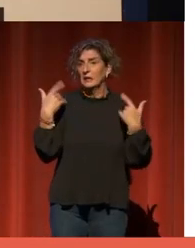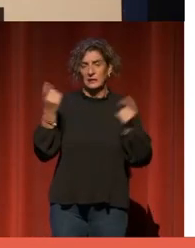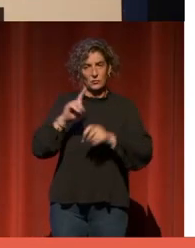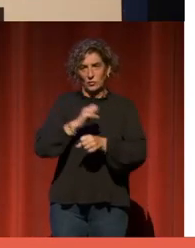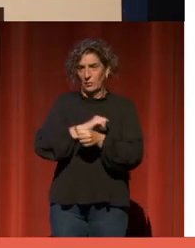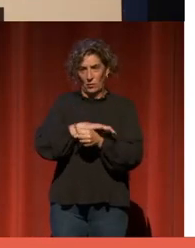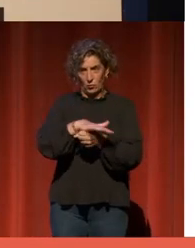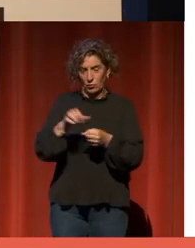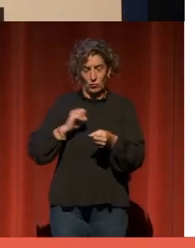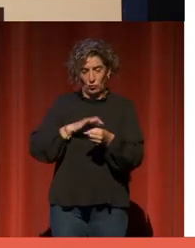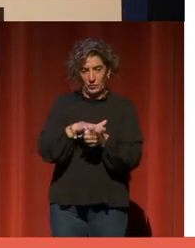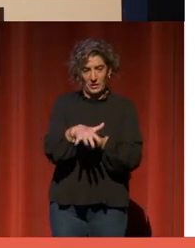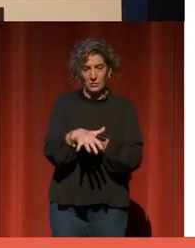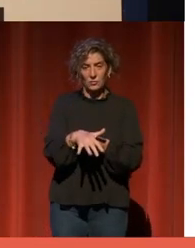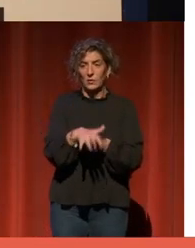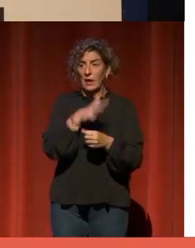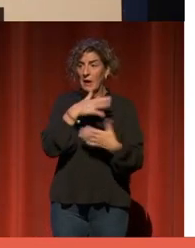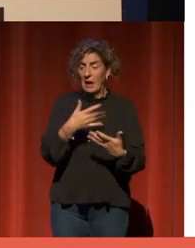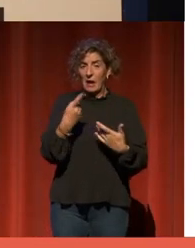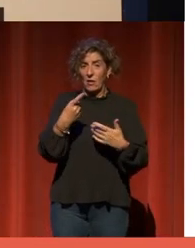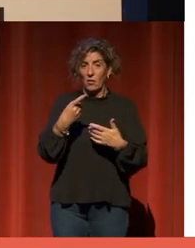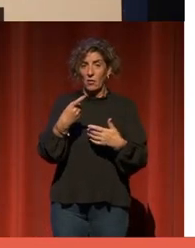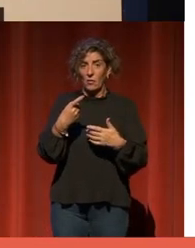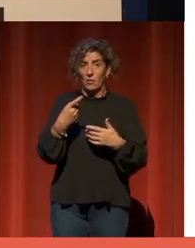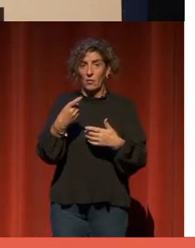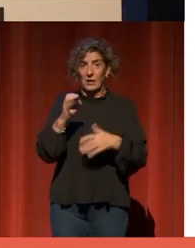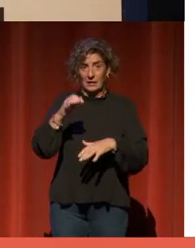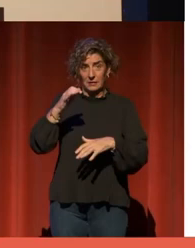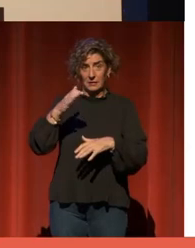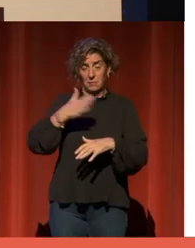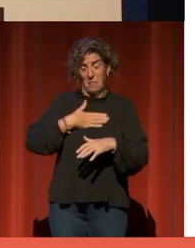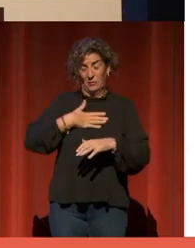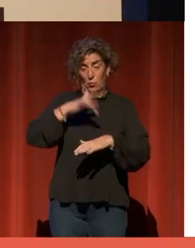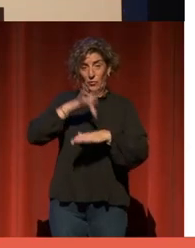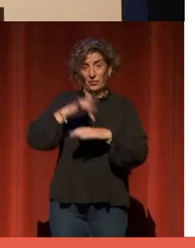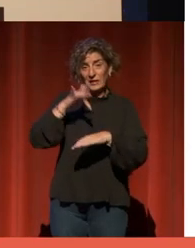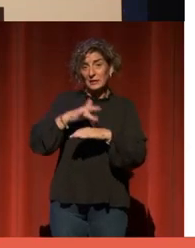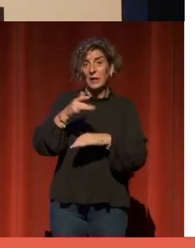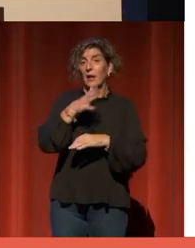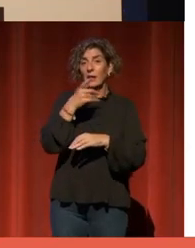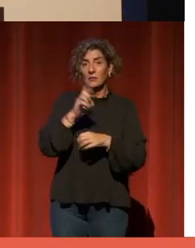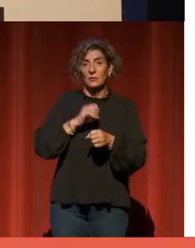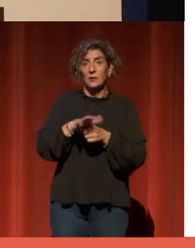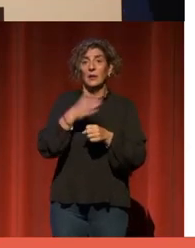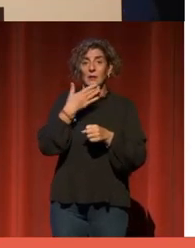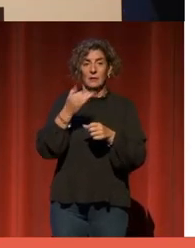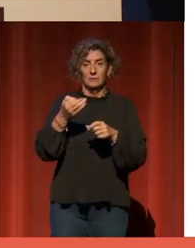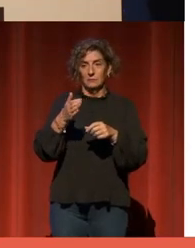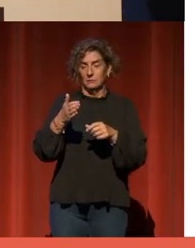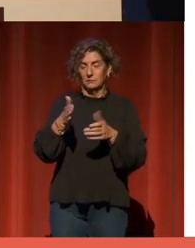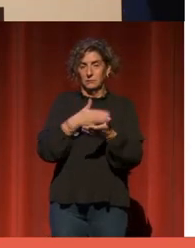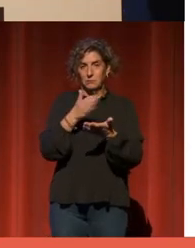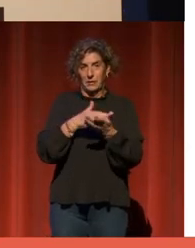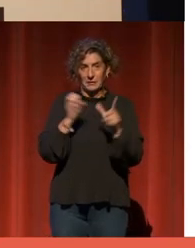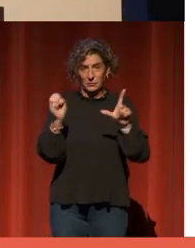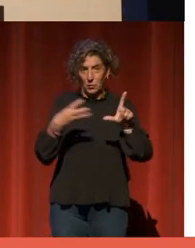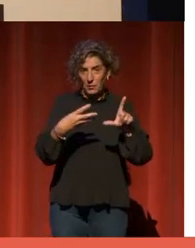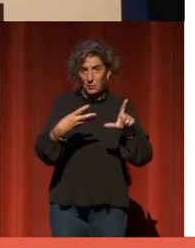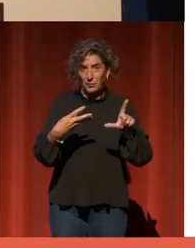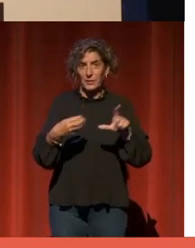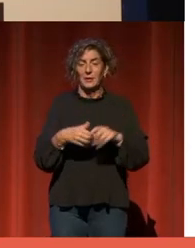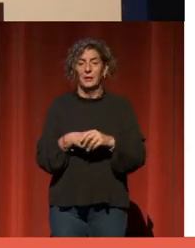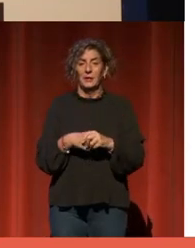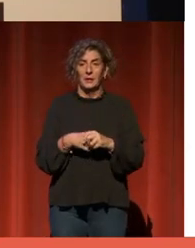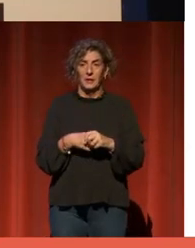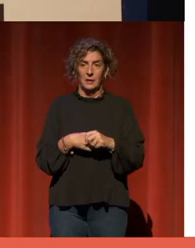el patrimonio cultural digital, que antes no estaba cubierto. Por ejemplo, las páginas web. El Ministerio, una de sus